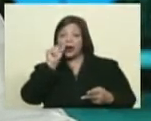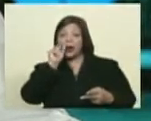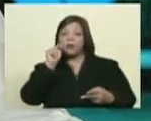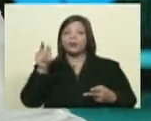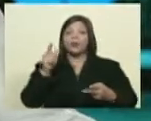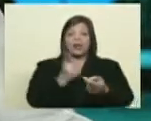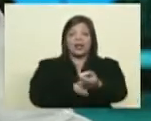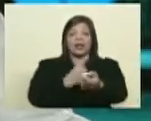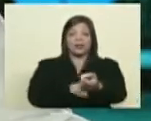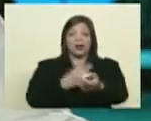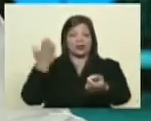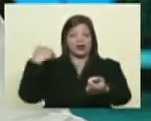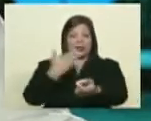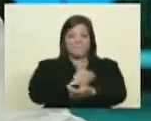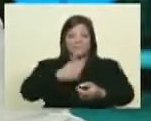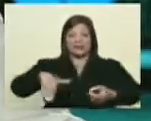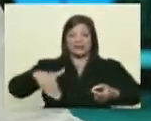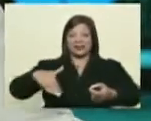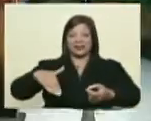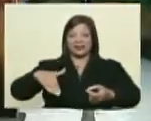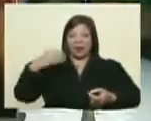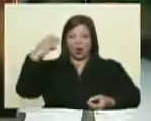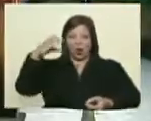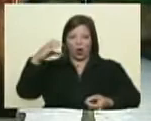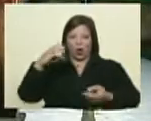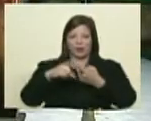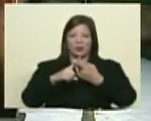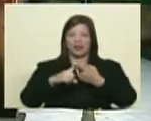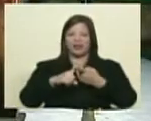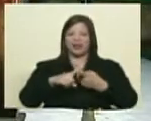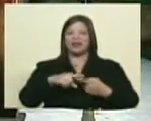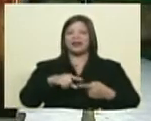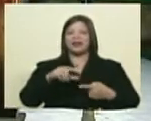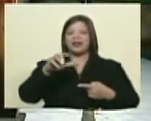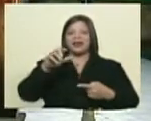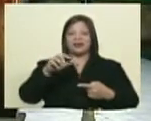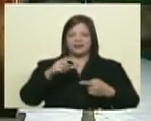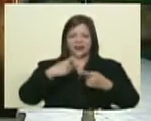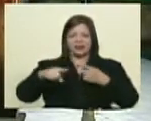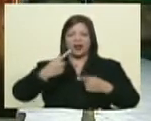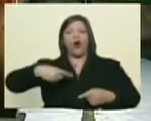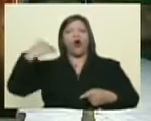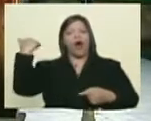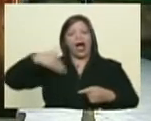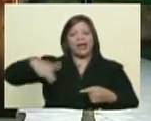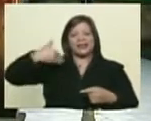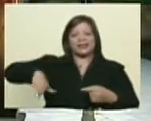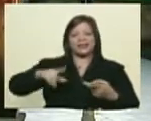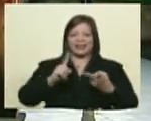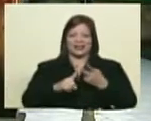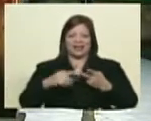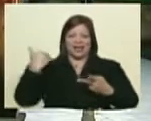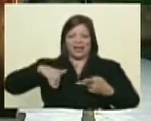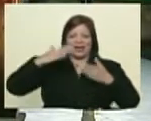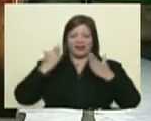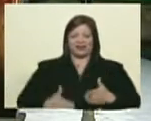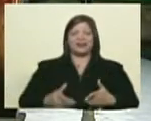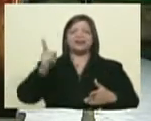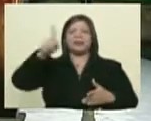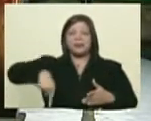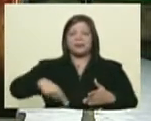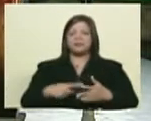hermano del expresidente Samper, Marcelo Cantelmi, del Clarín de Argentina, que es el editor de la sección internacional.